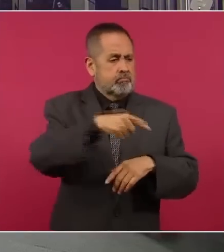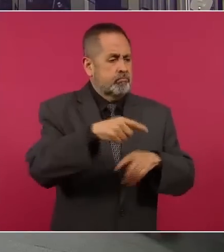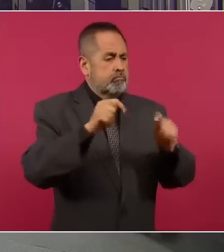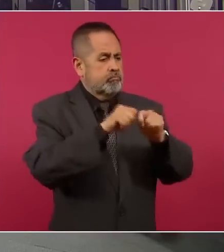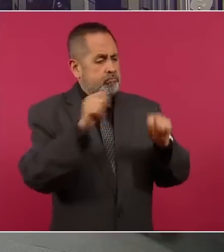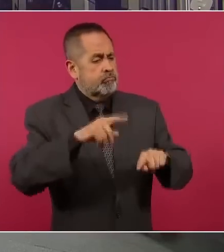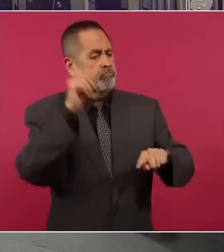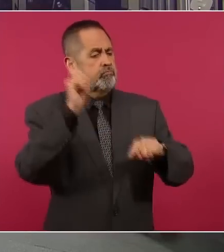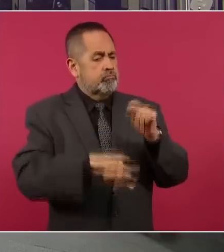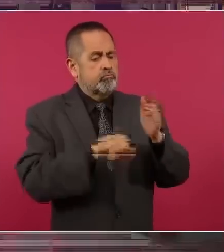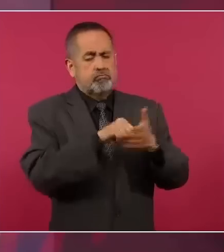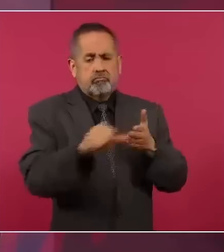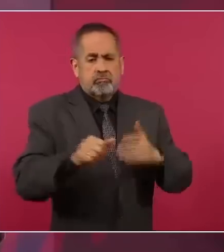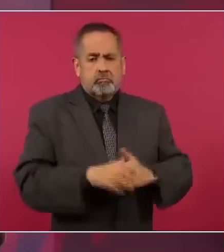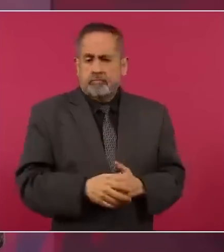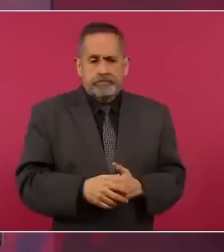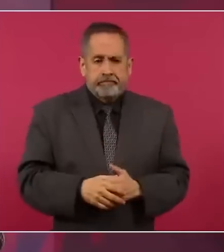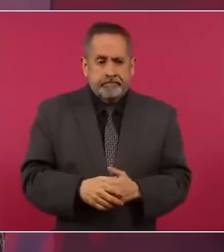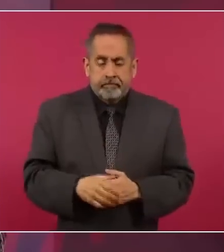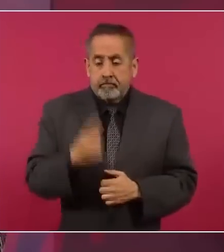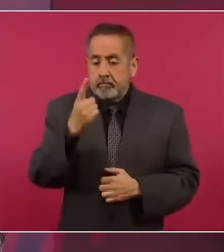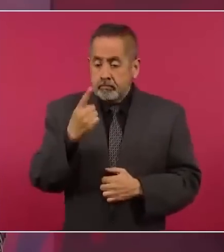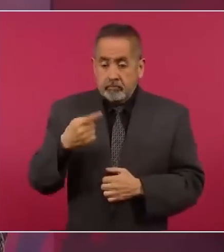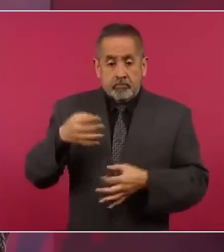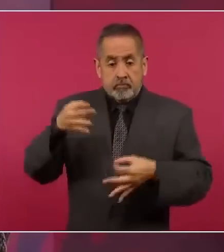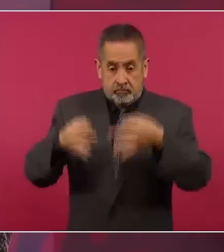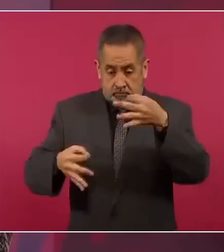sólo si hay un mandamiento judicial,